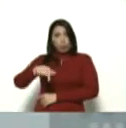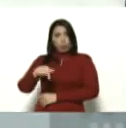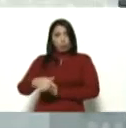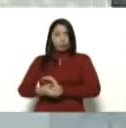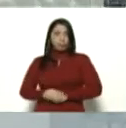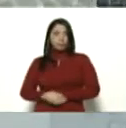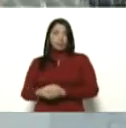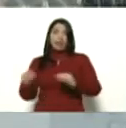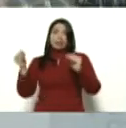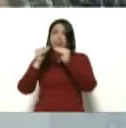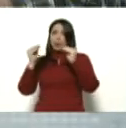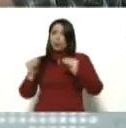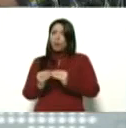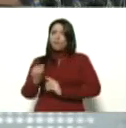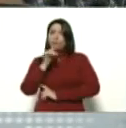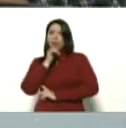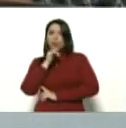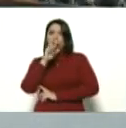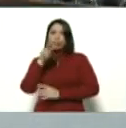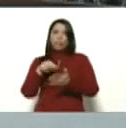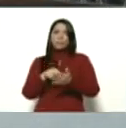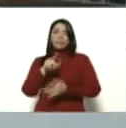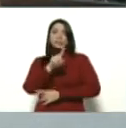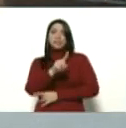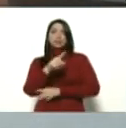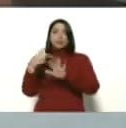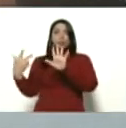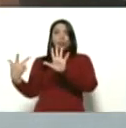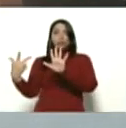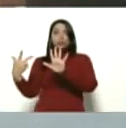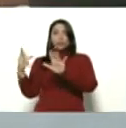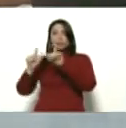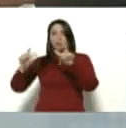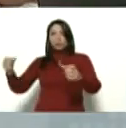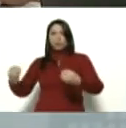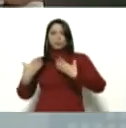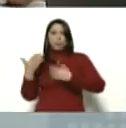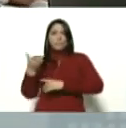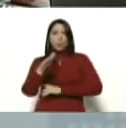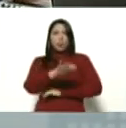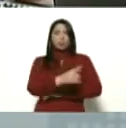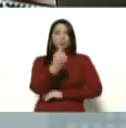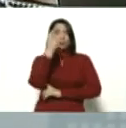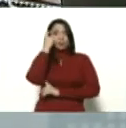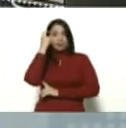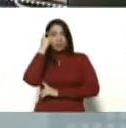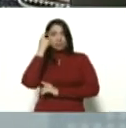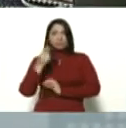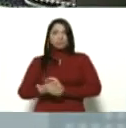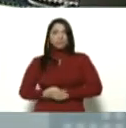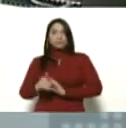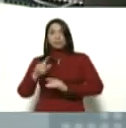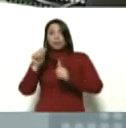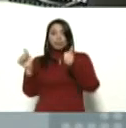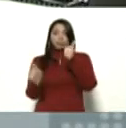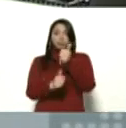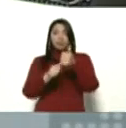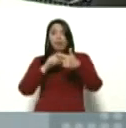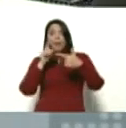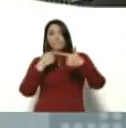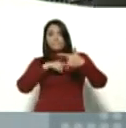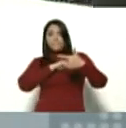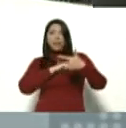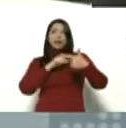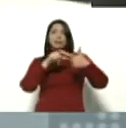información, dos mil ciento ocho casos fallecidos en un día. Luego viene España, Italia, Reino